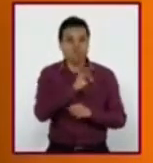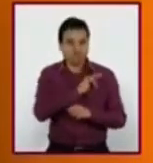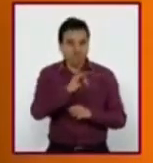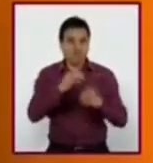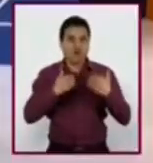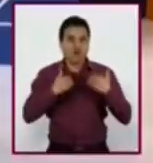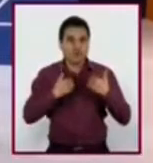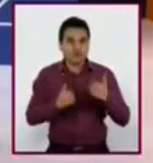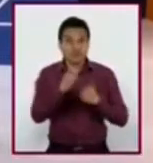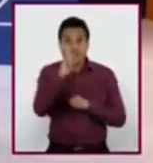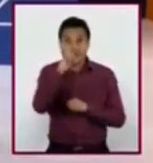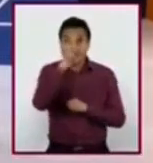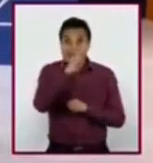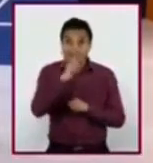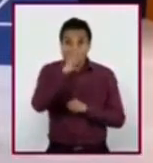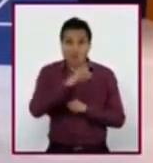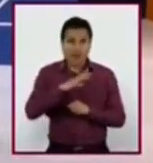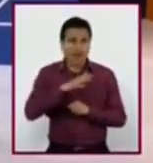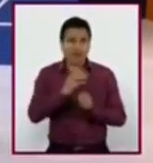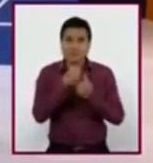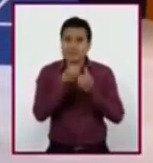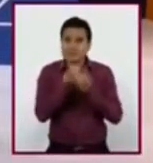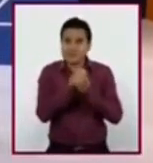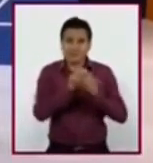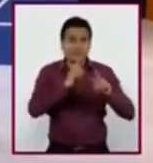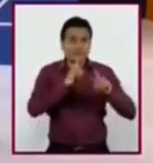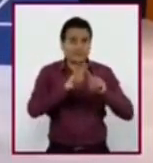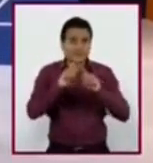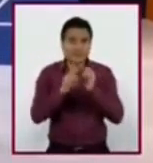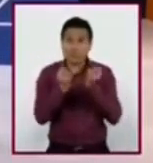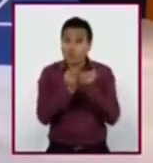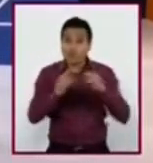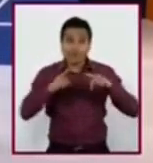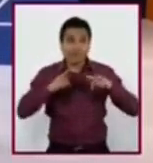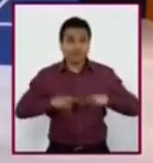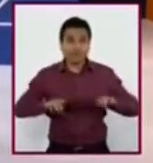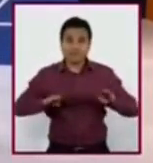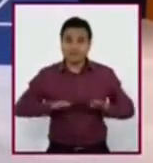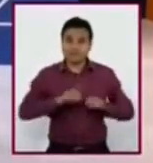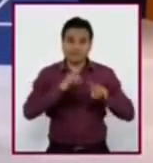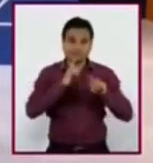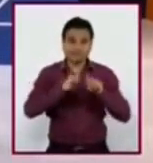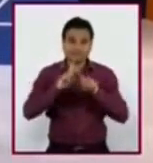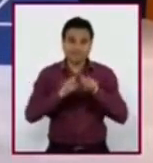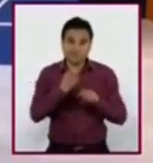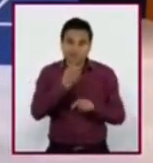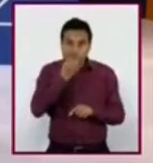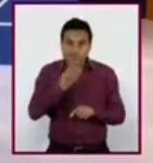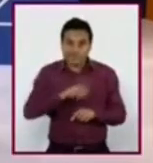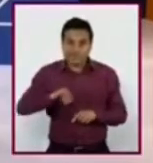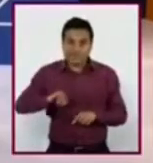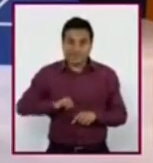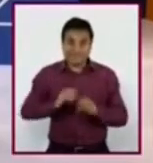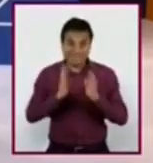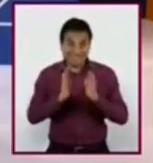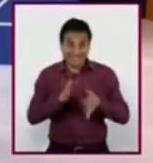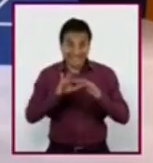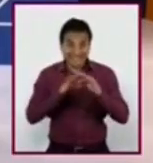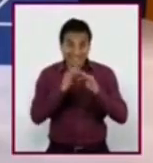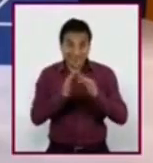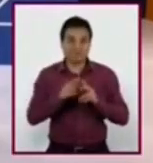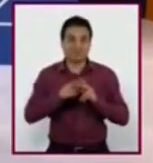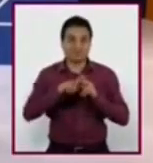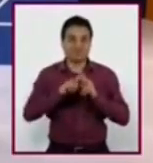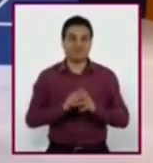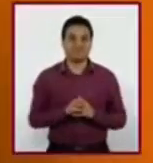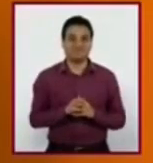lenguaje es diverso, como las personas, y eso hace al mundo un lugar más interesante. ¿Todo listo? ¡Iniciemos!